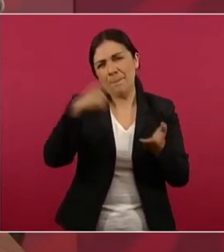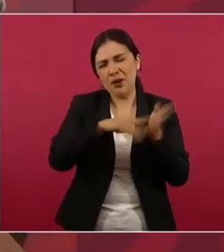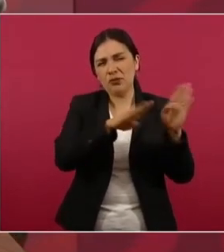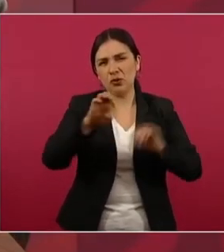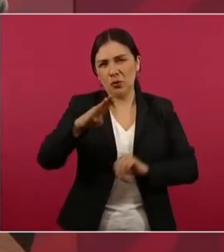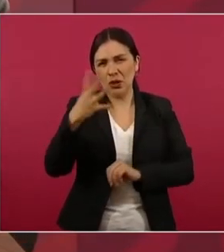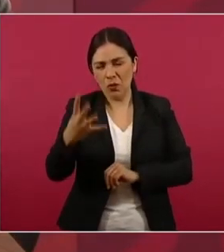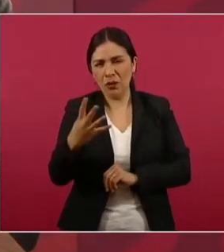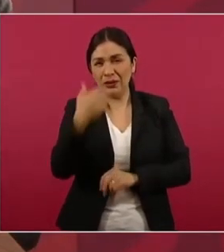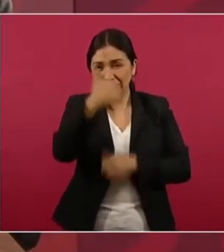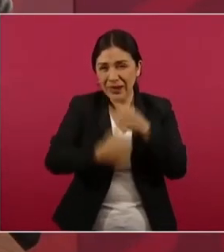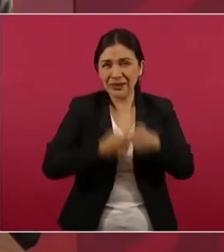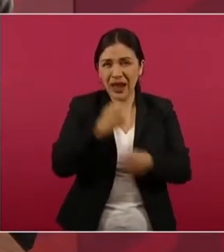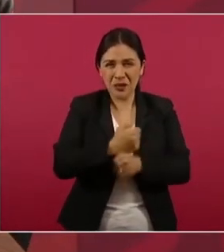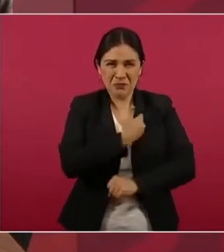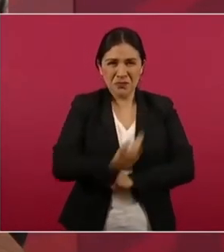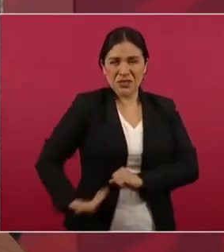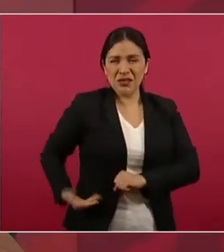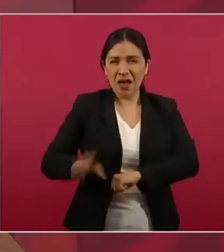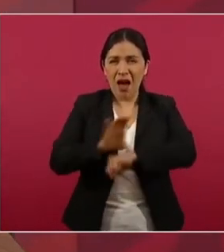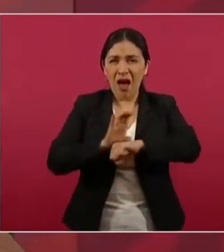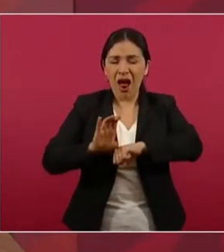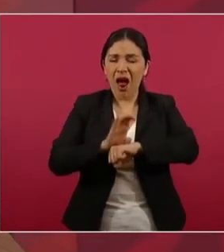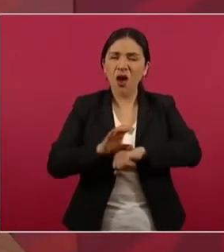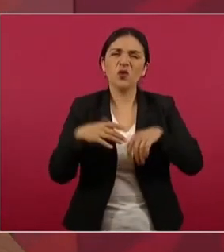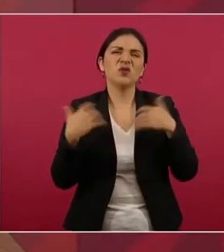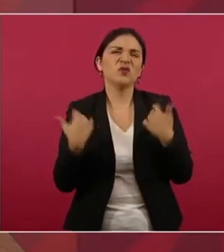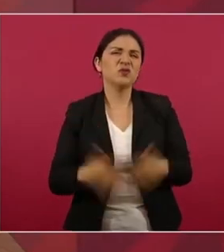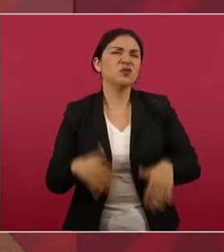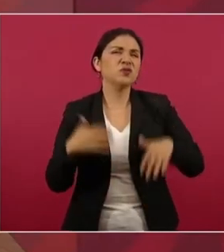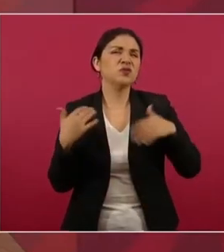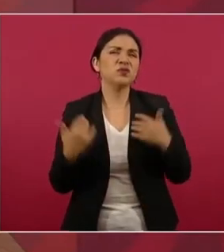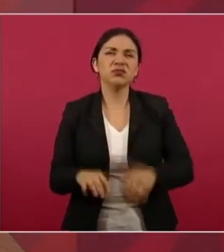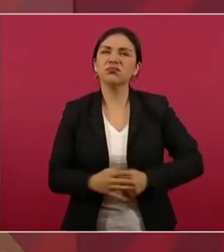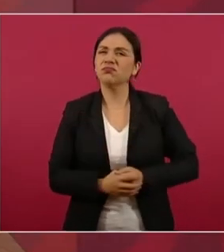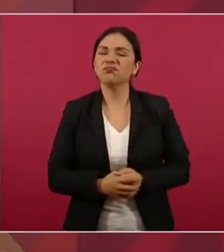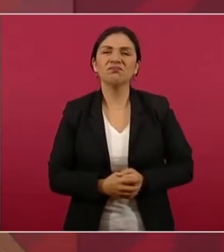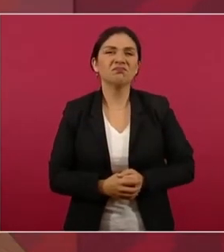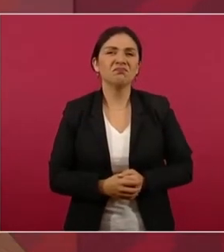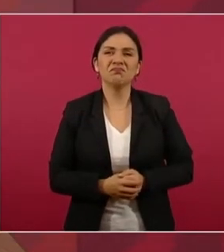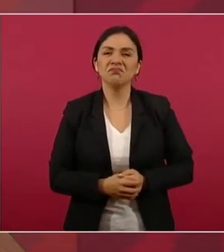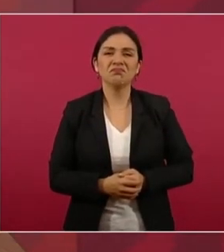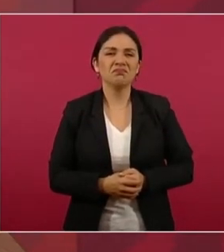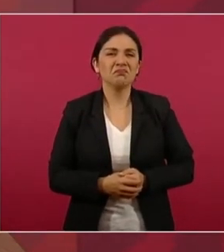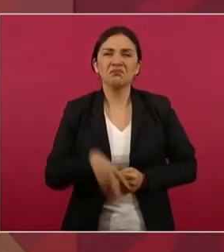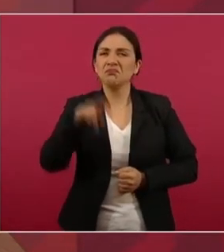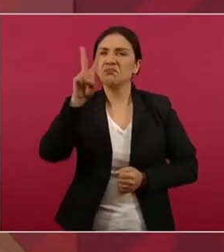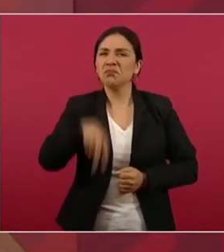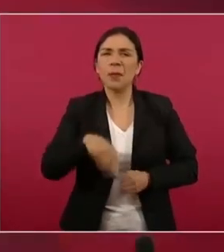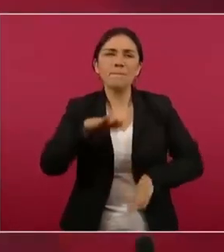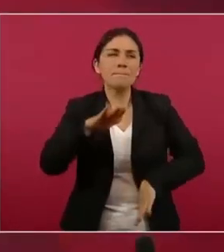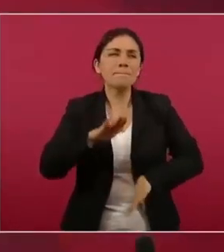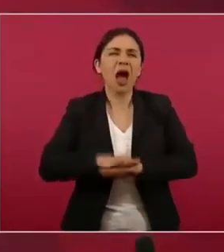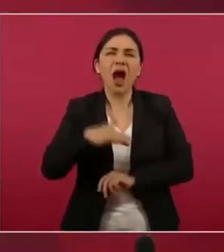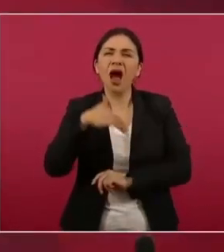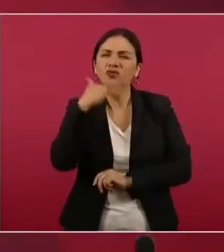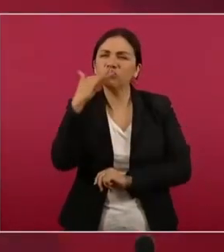de corrupción